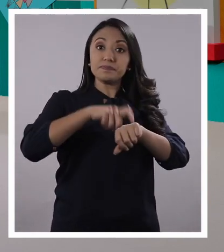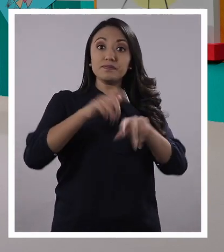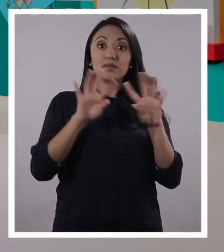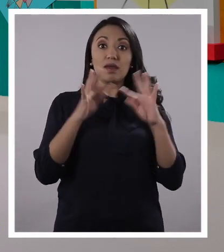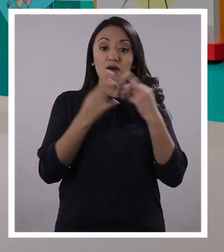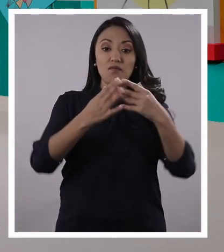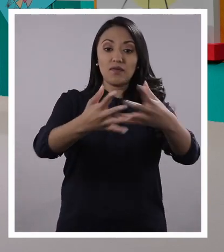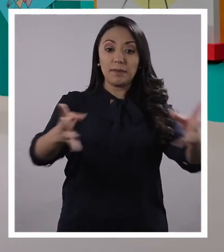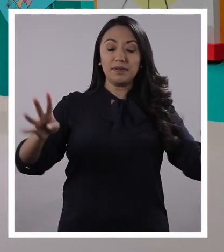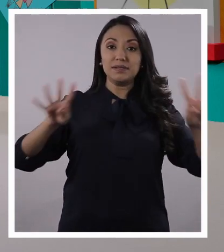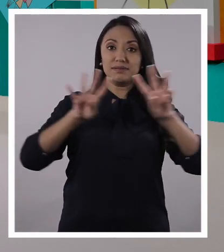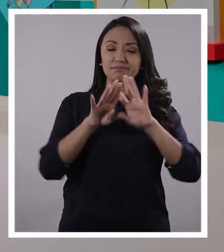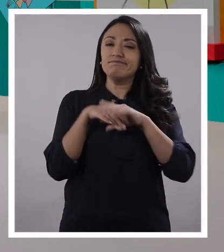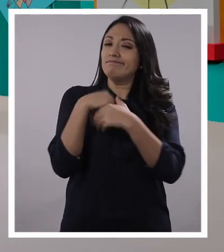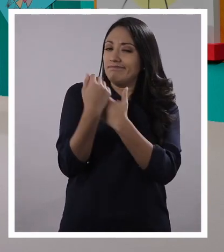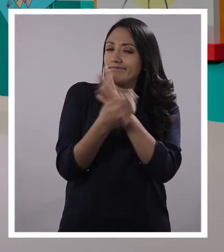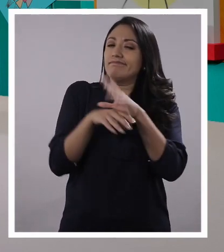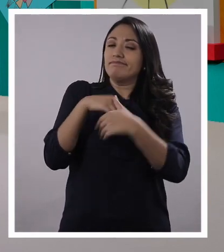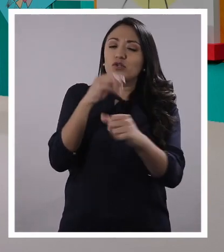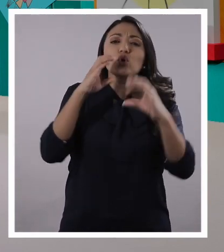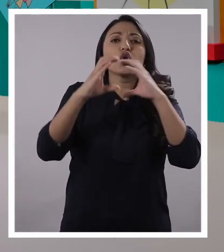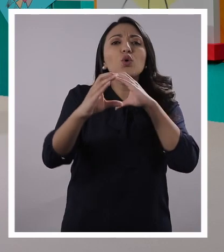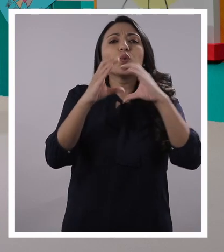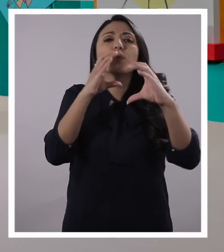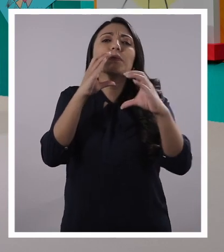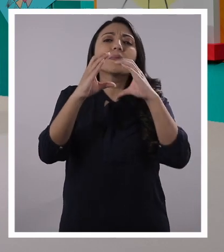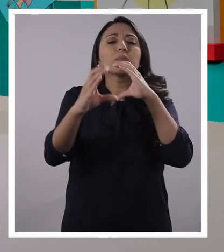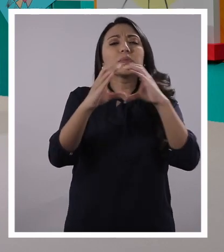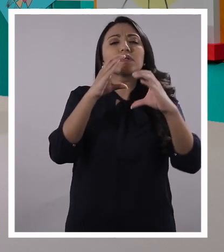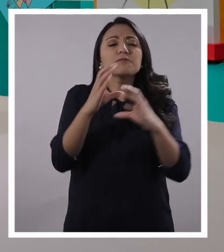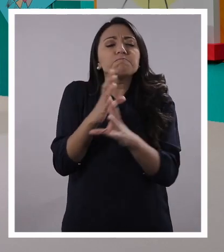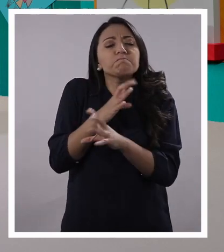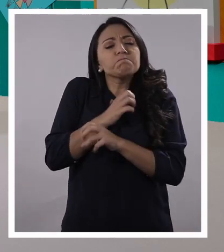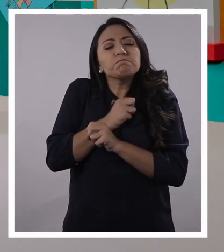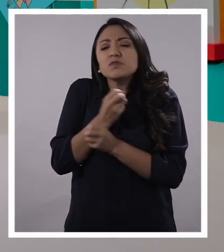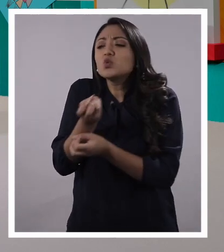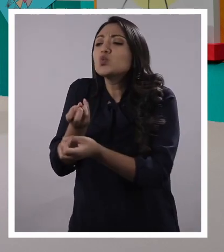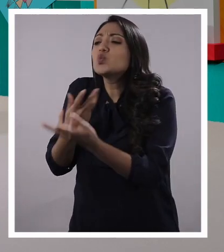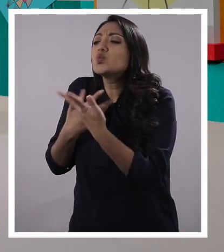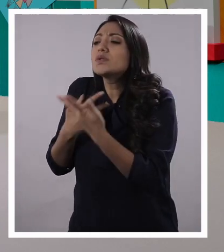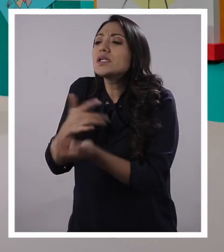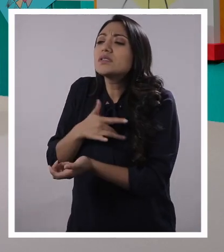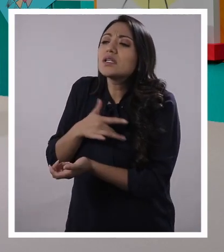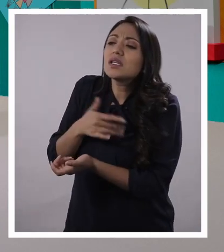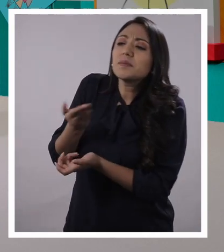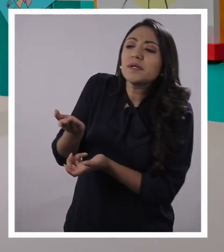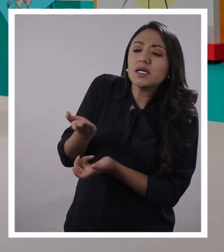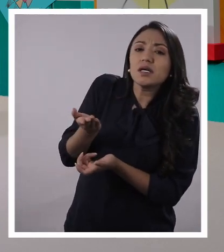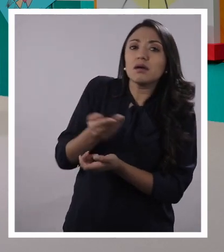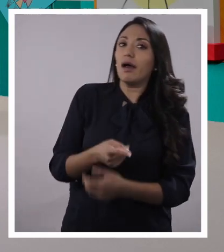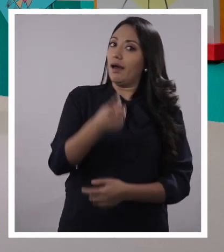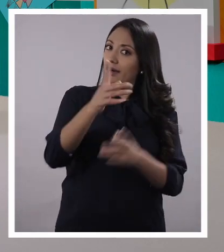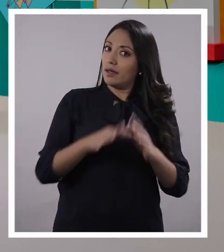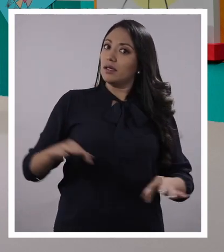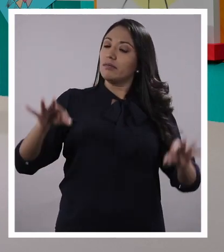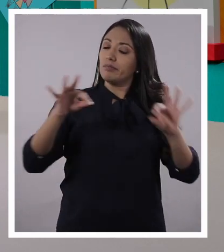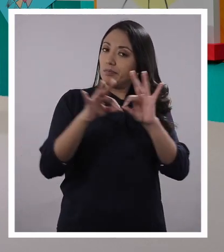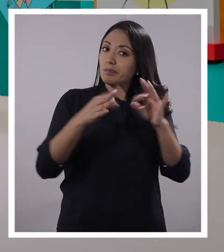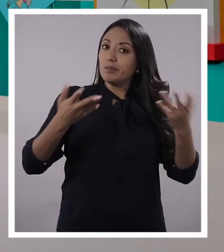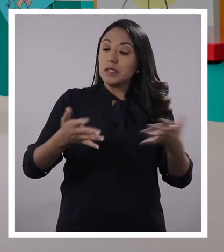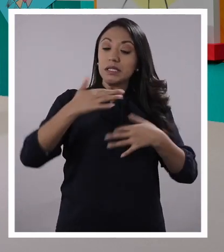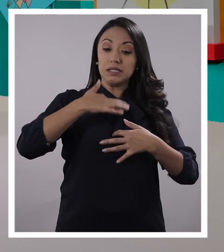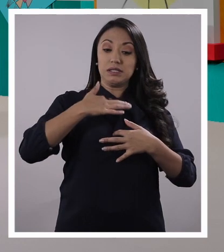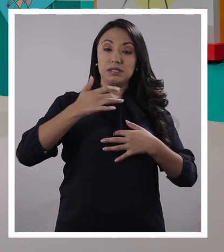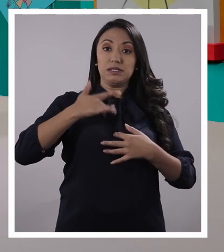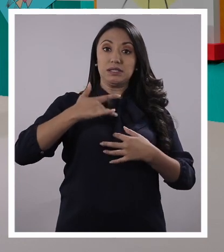nuestros familiares para poder conversar, apropiarnos también de lo que ellos sienten. Lo que hablamos siempre, empatía. Ajá,